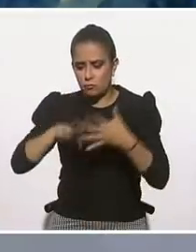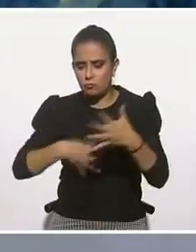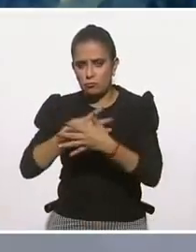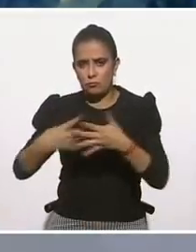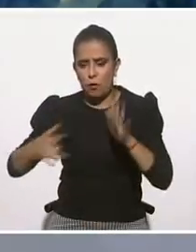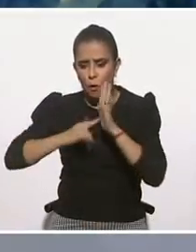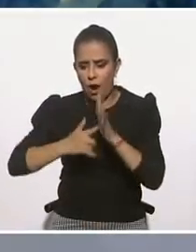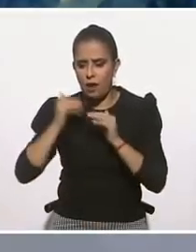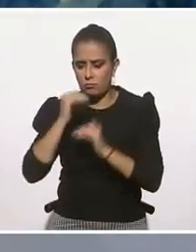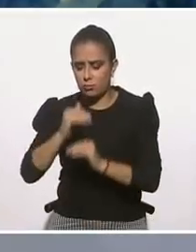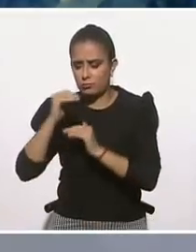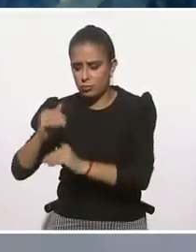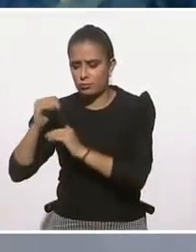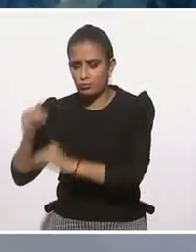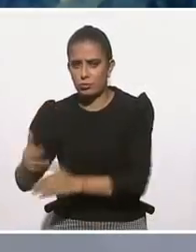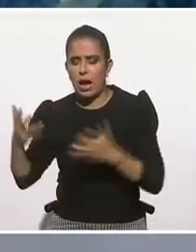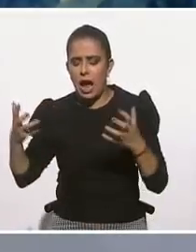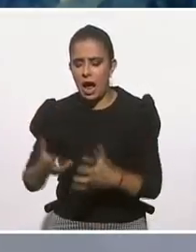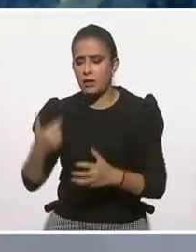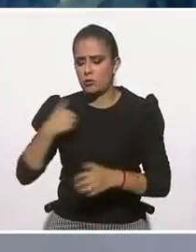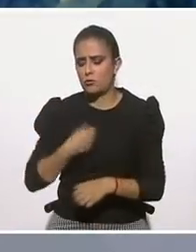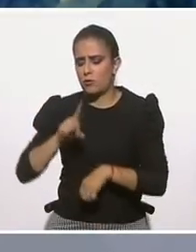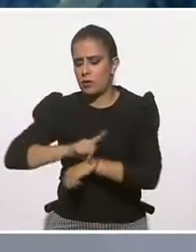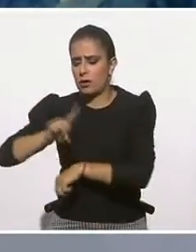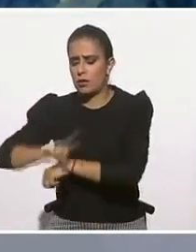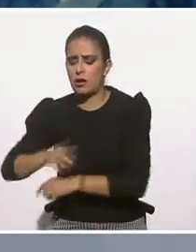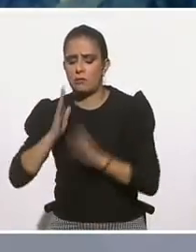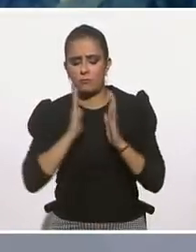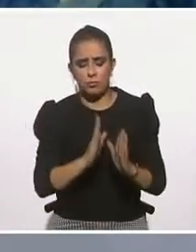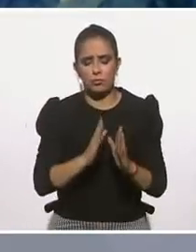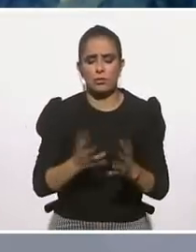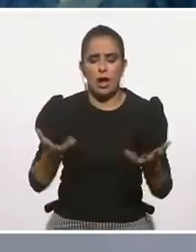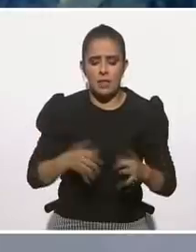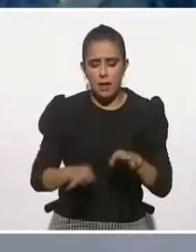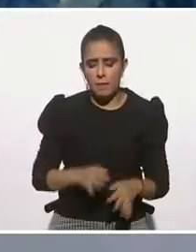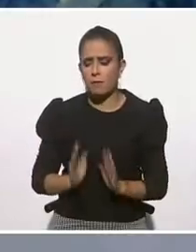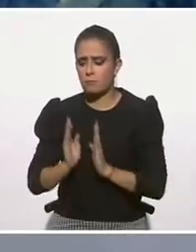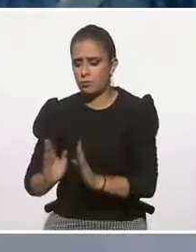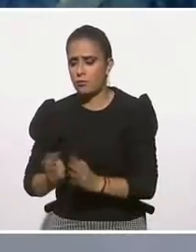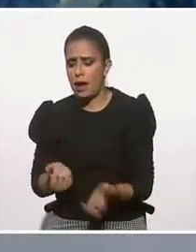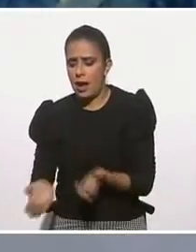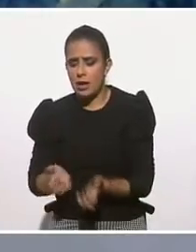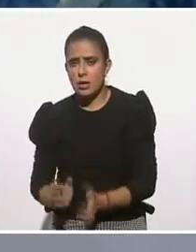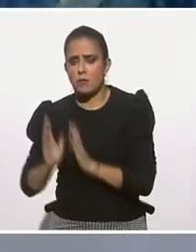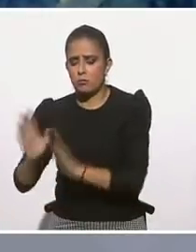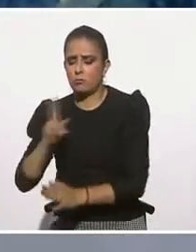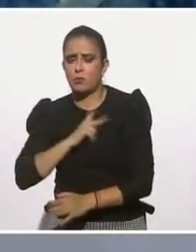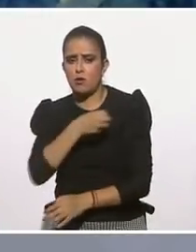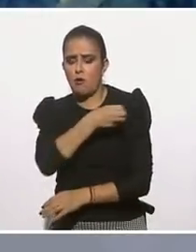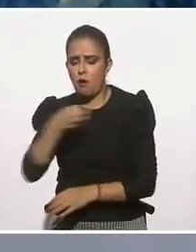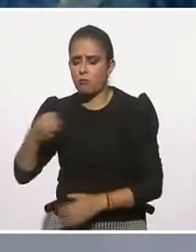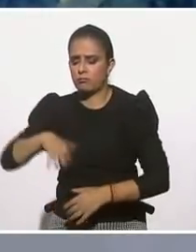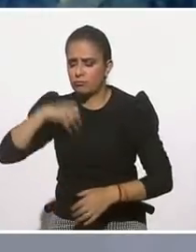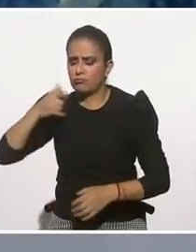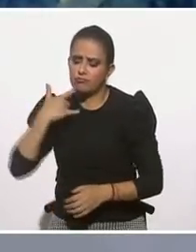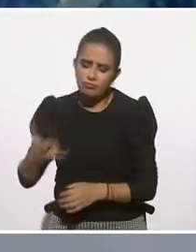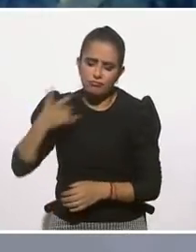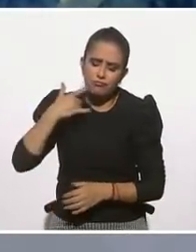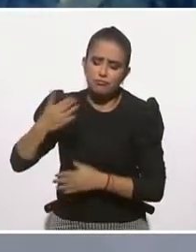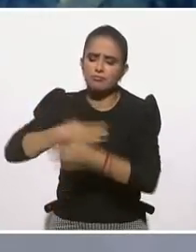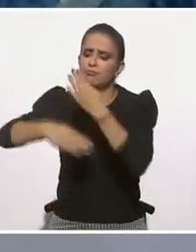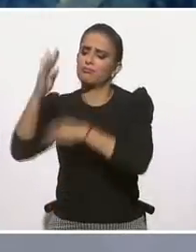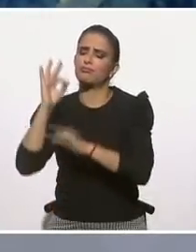A lo mejor haberse disciplinado, hacer ejercicio, etcétera. Pero a otros esa disciplina ahora no le ayuda. Ahora leer